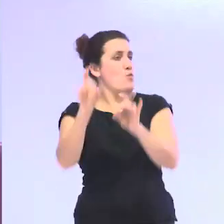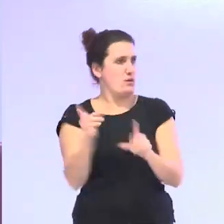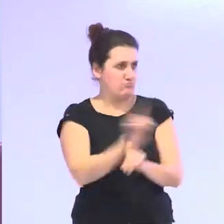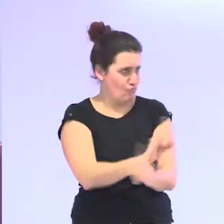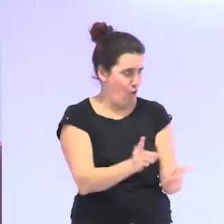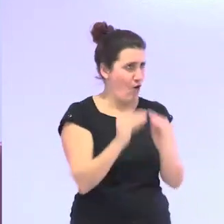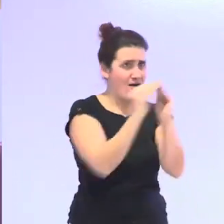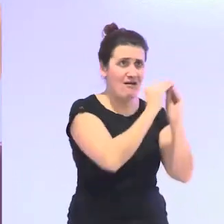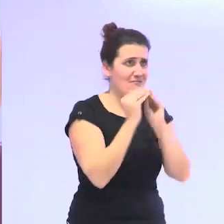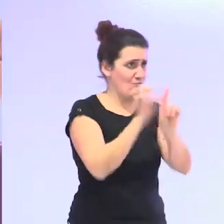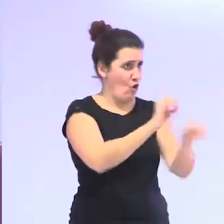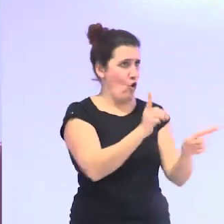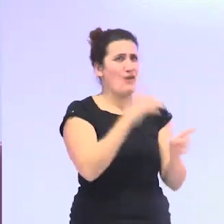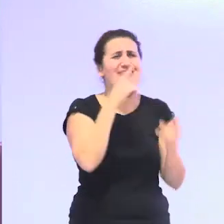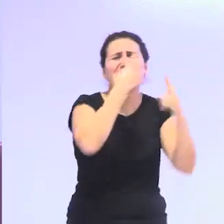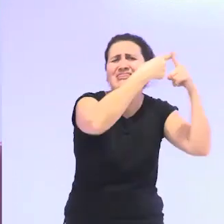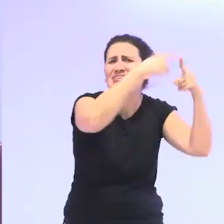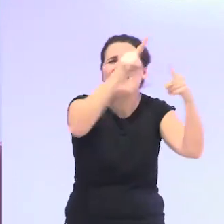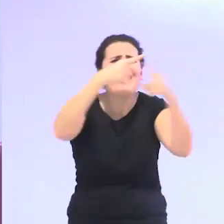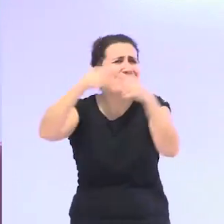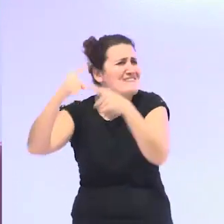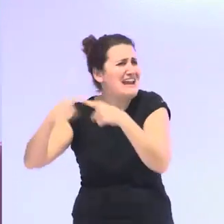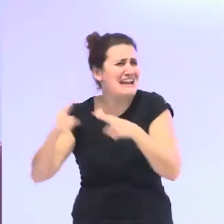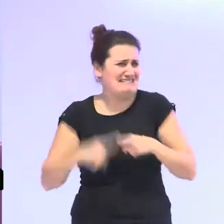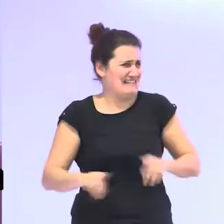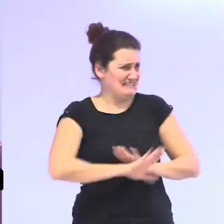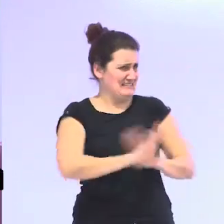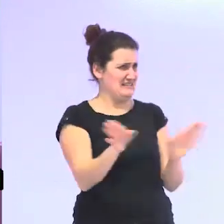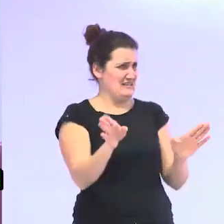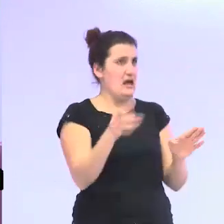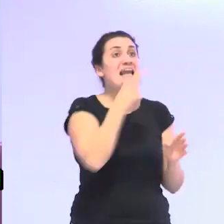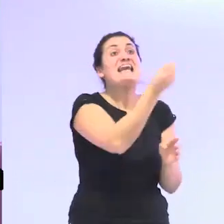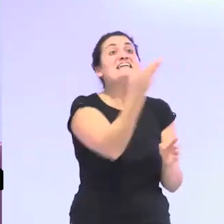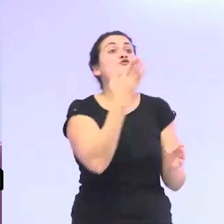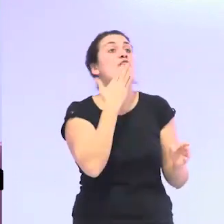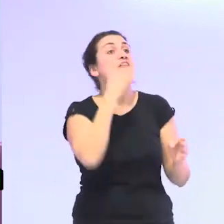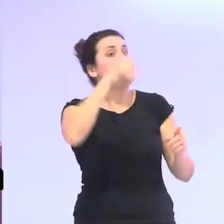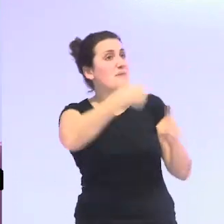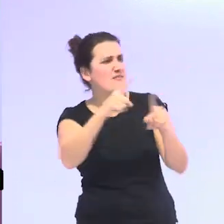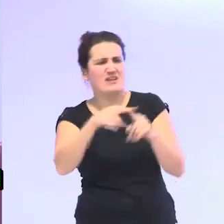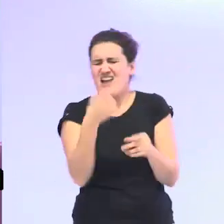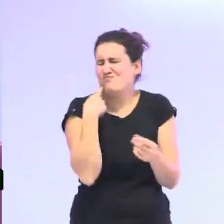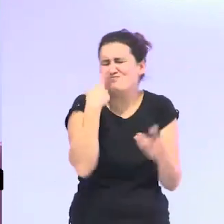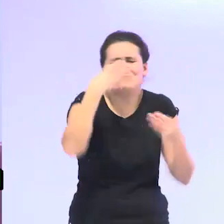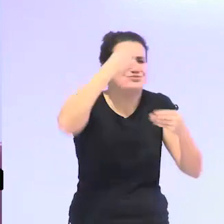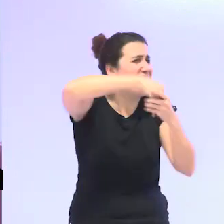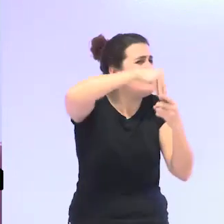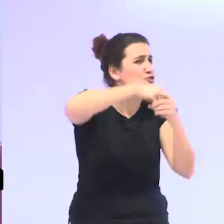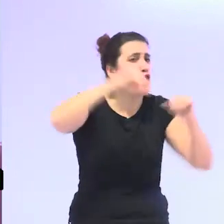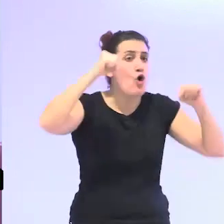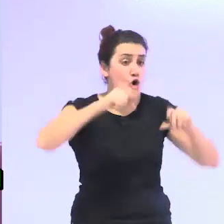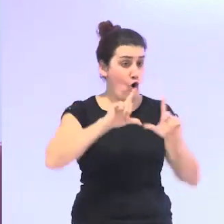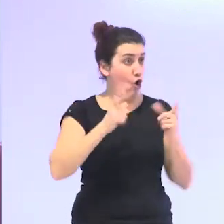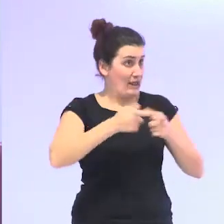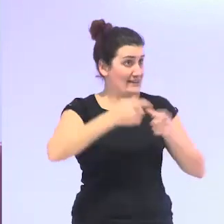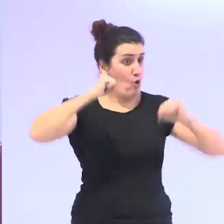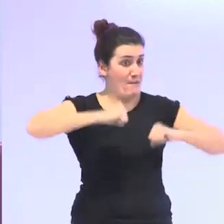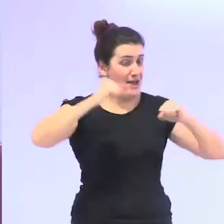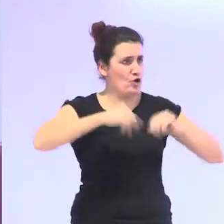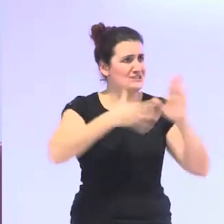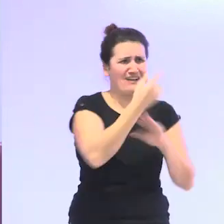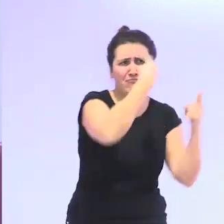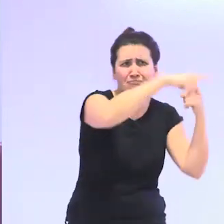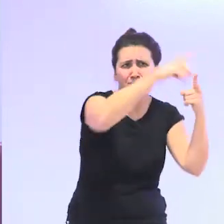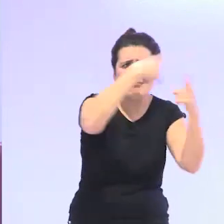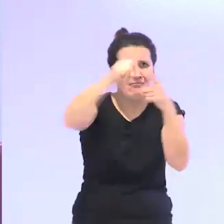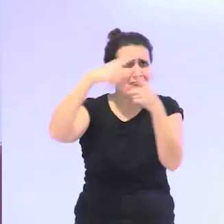además son totalmente distintas del resto de las edades hay una enorme heterogeneidad dentro del colectivo de mayores mucho